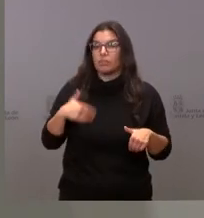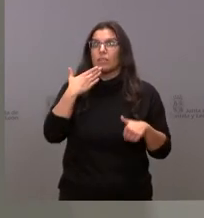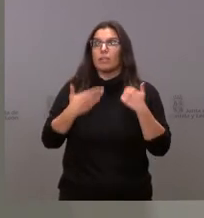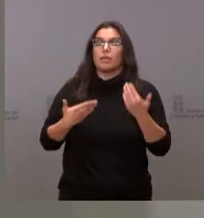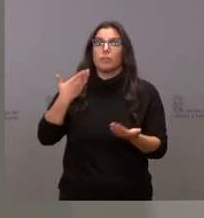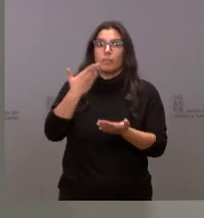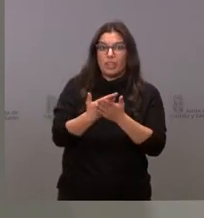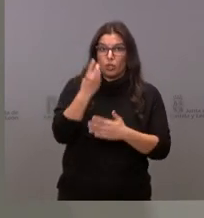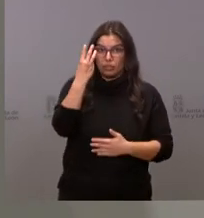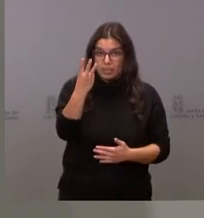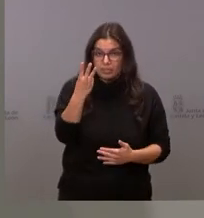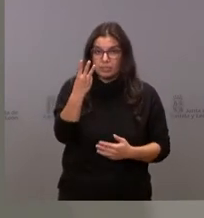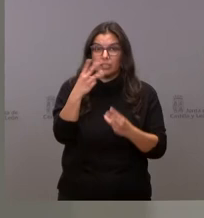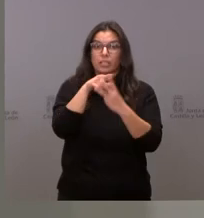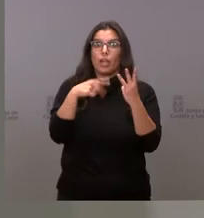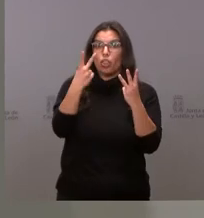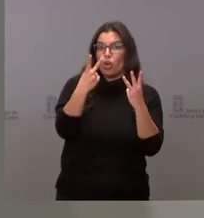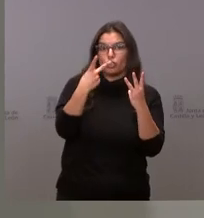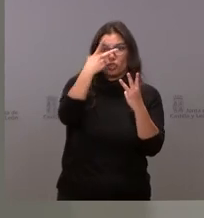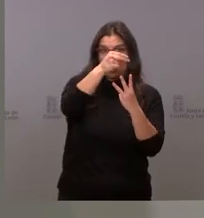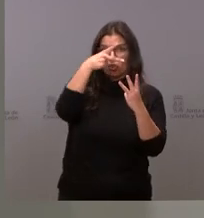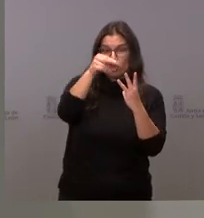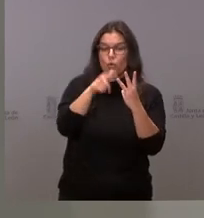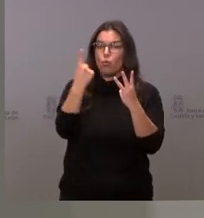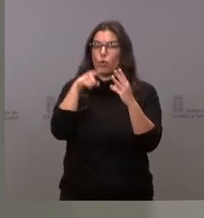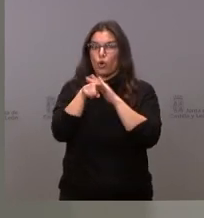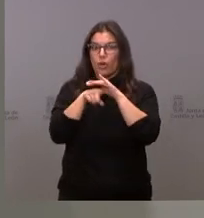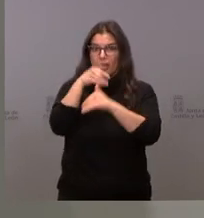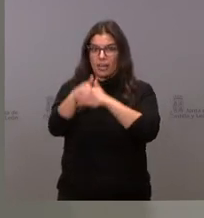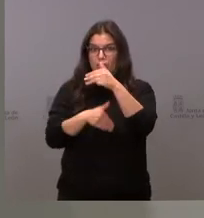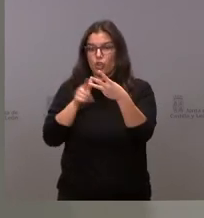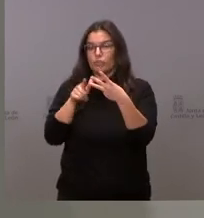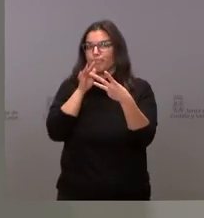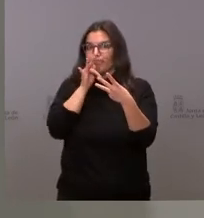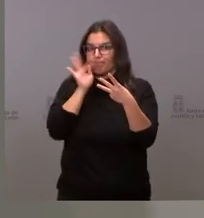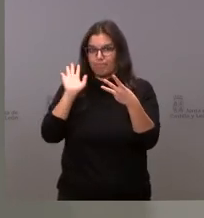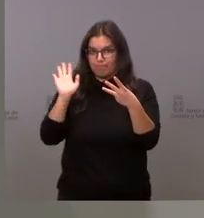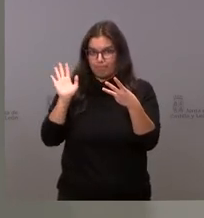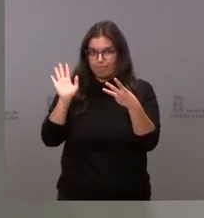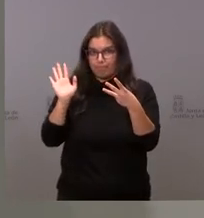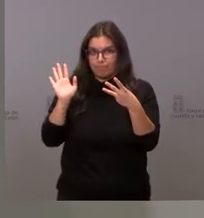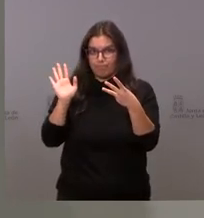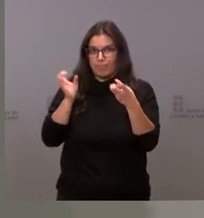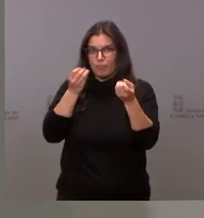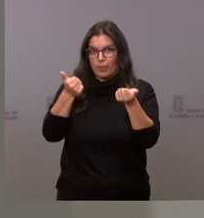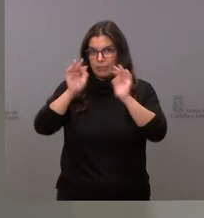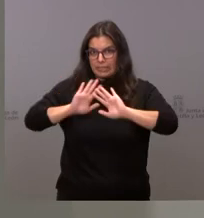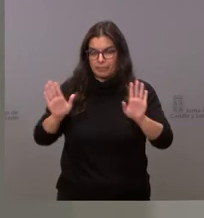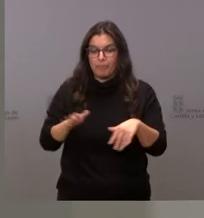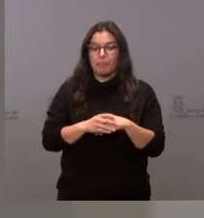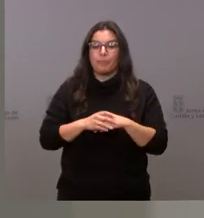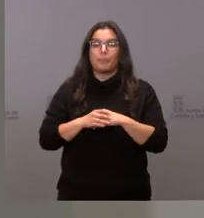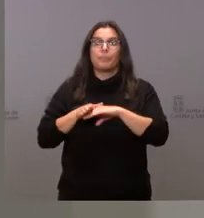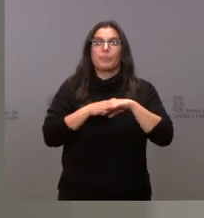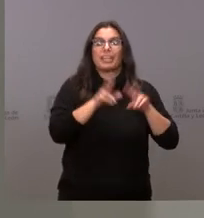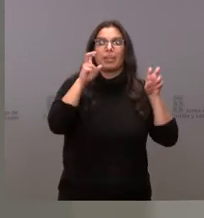en otros tres dos han rechazado y uno estaba en tramitación y en este momento no le puedo dar más información sobre el museo de